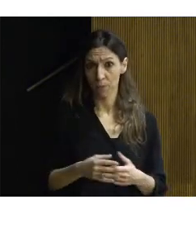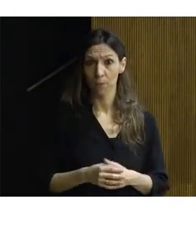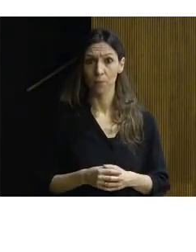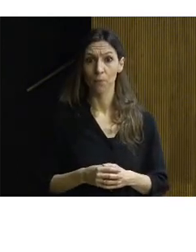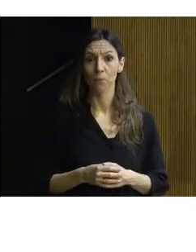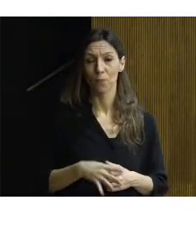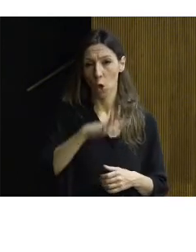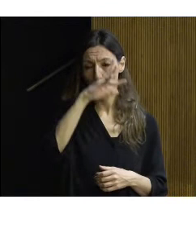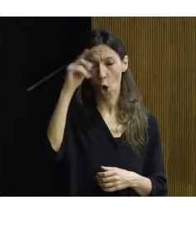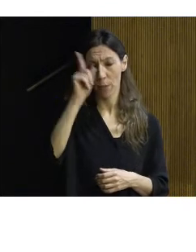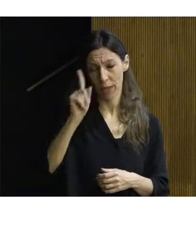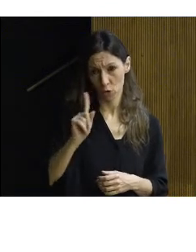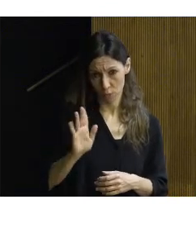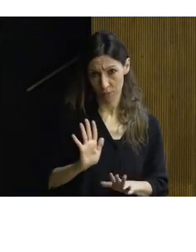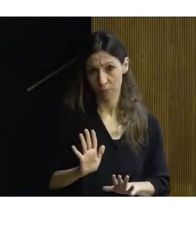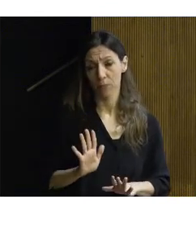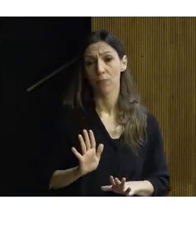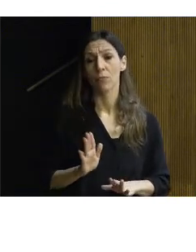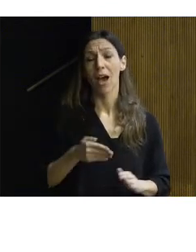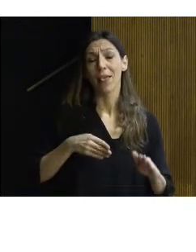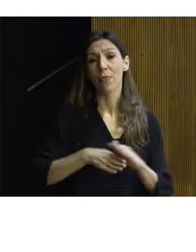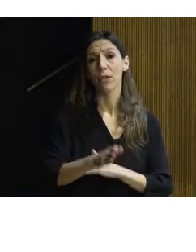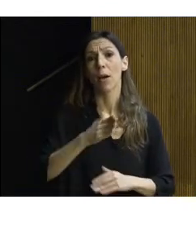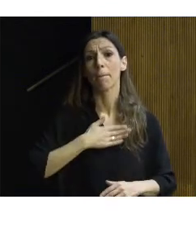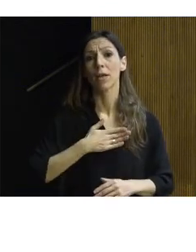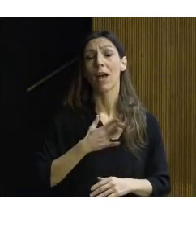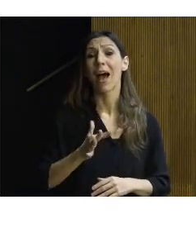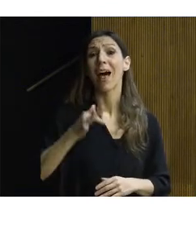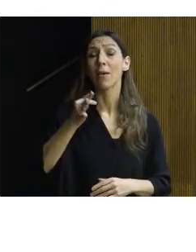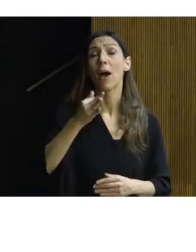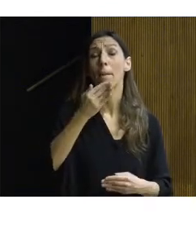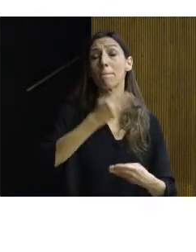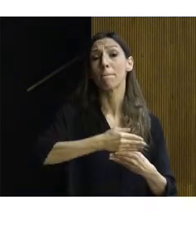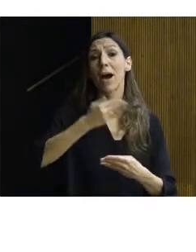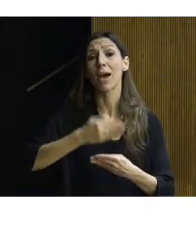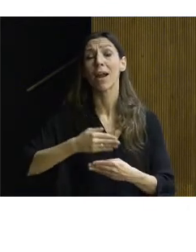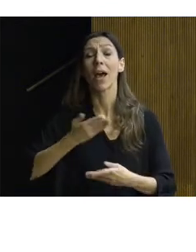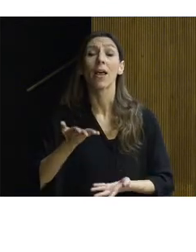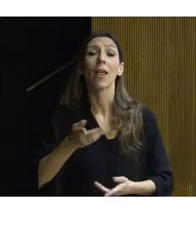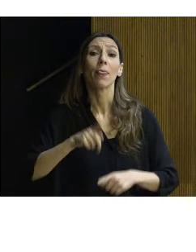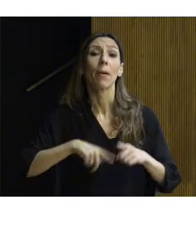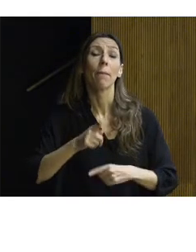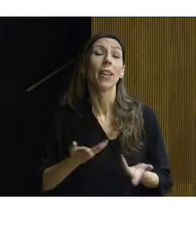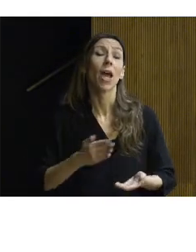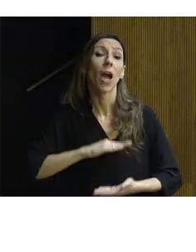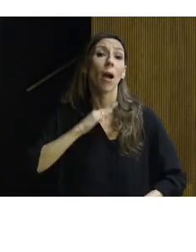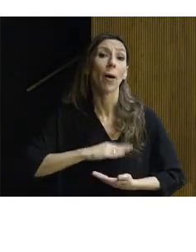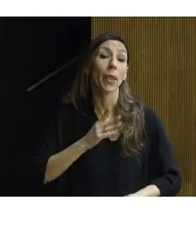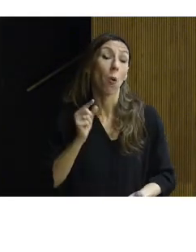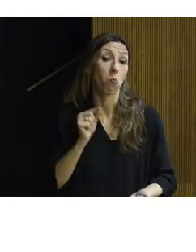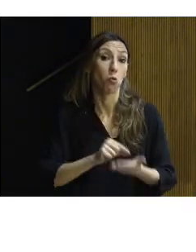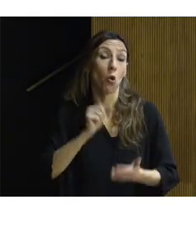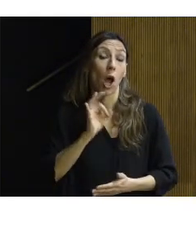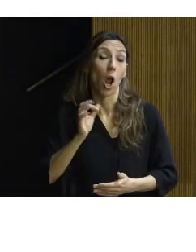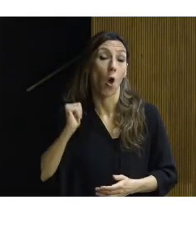No olvidemos, de todos modos, que la accesibilidad al patrimonio, además de barreras para distintas capacidades puntuales o de por vida, tiene las barreras